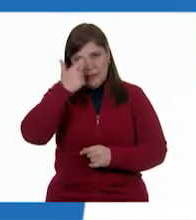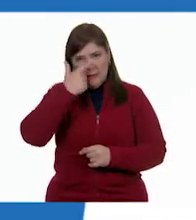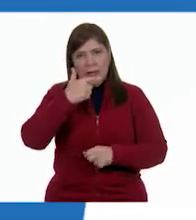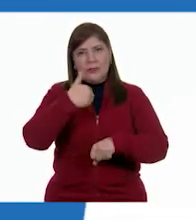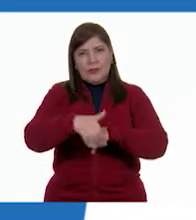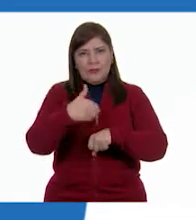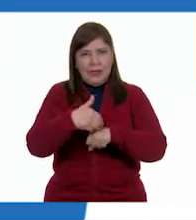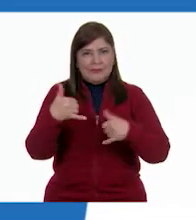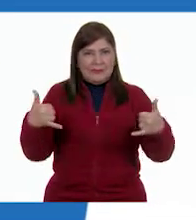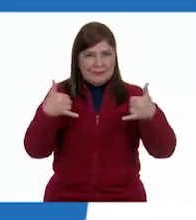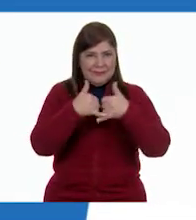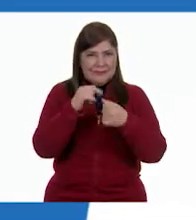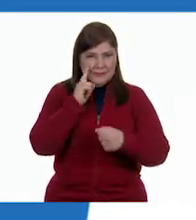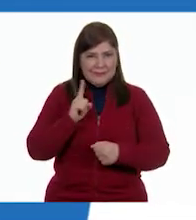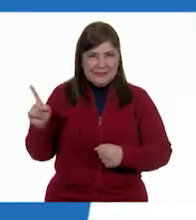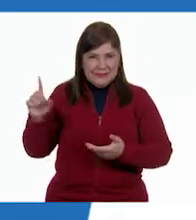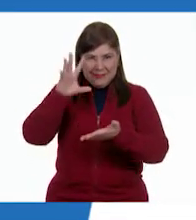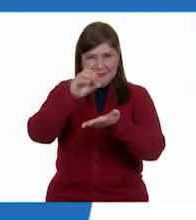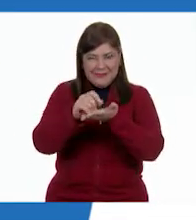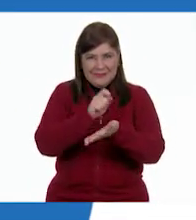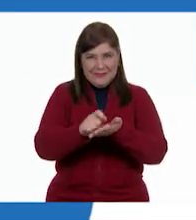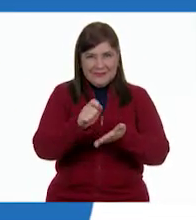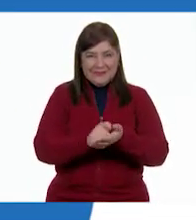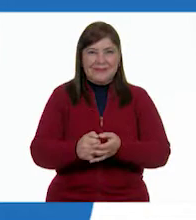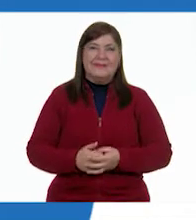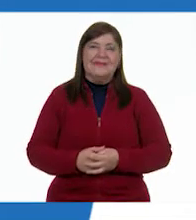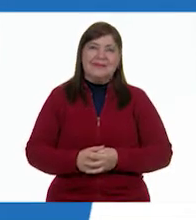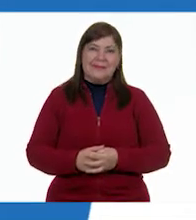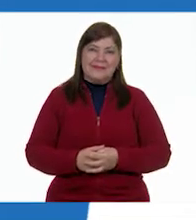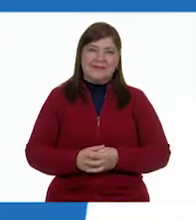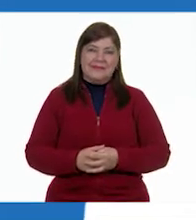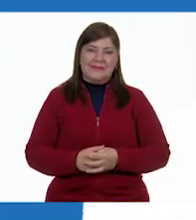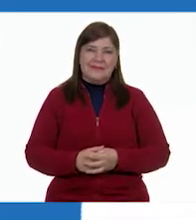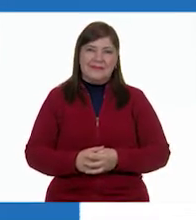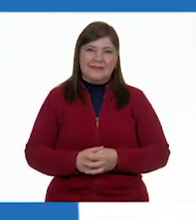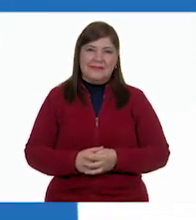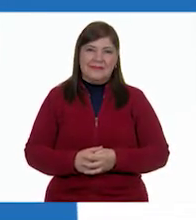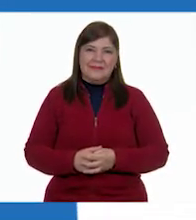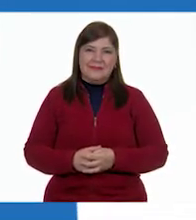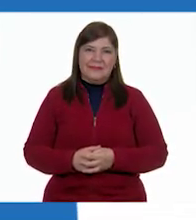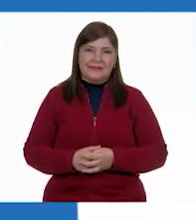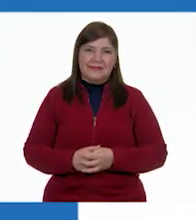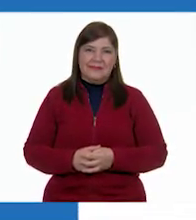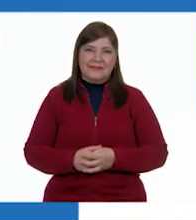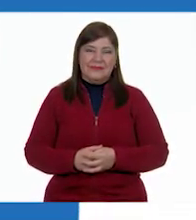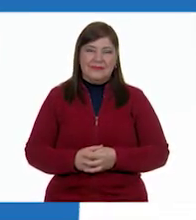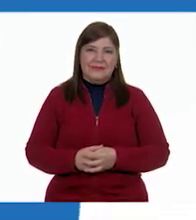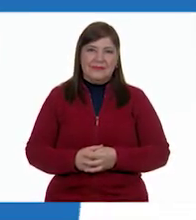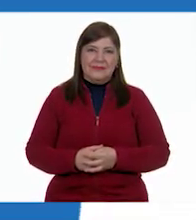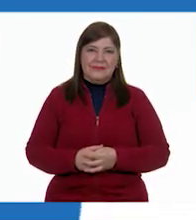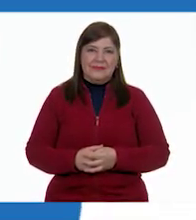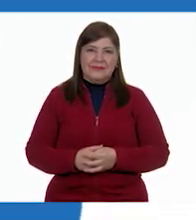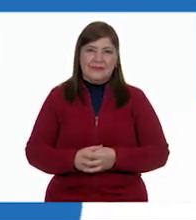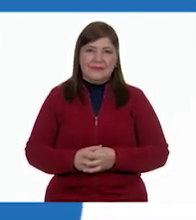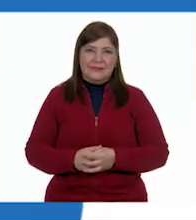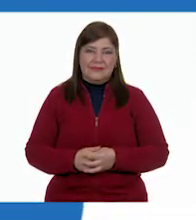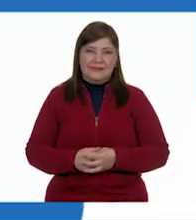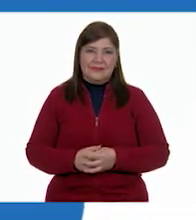teléfono 5541-7204-13. Cien líneas.